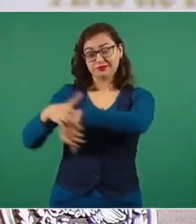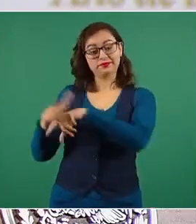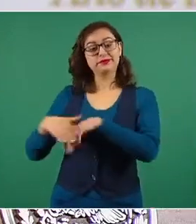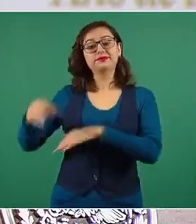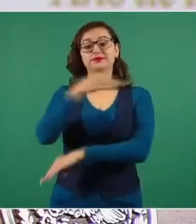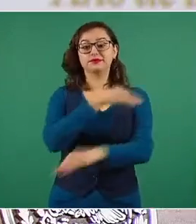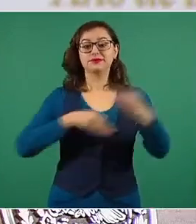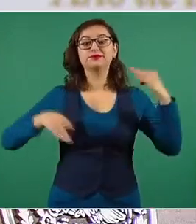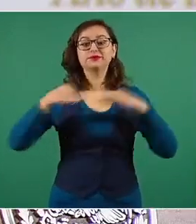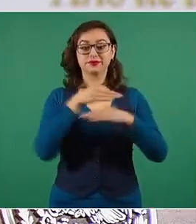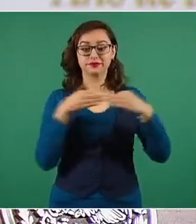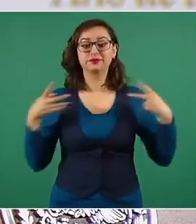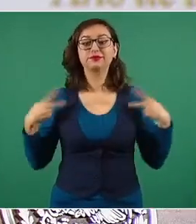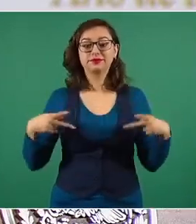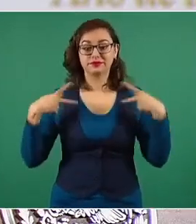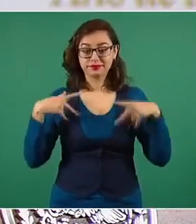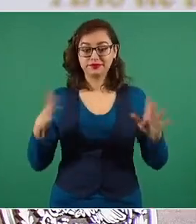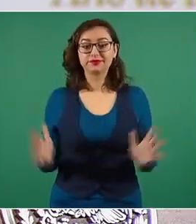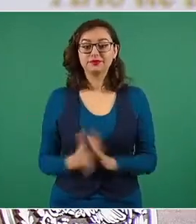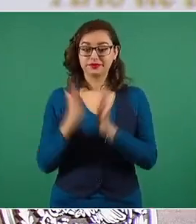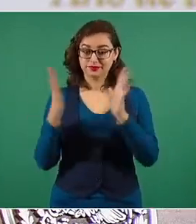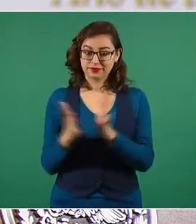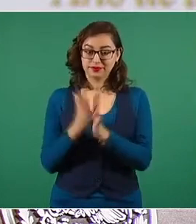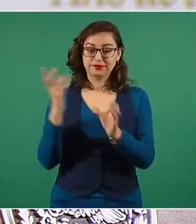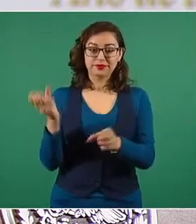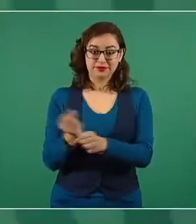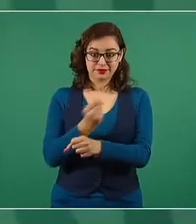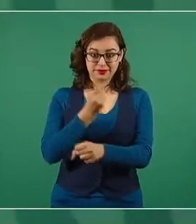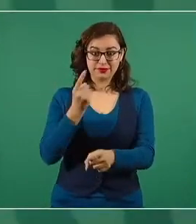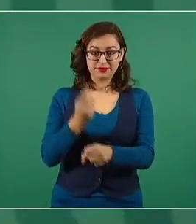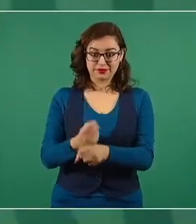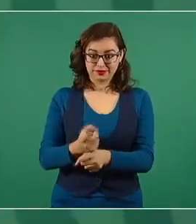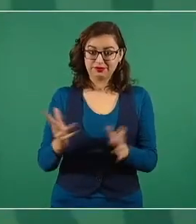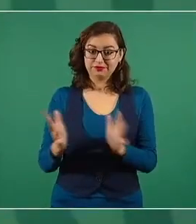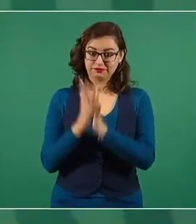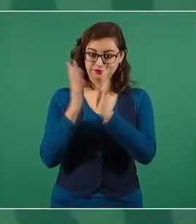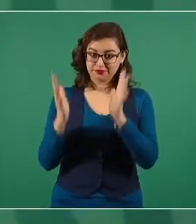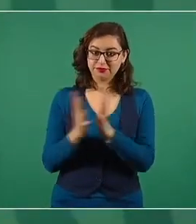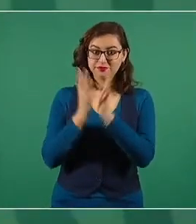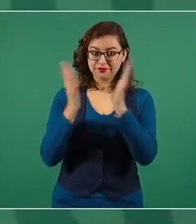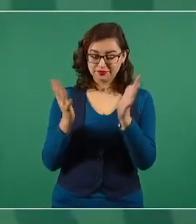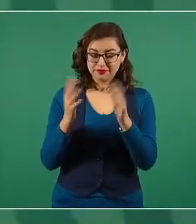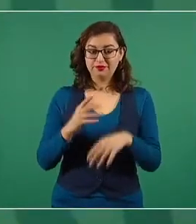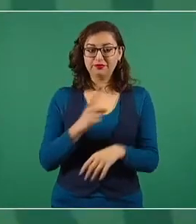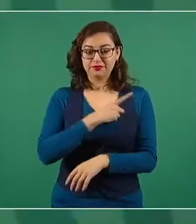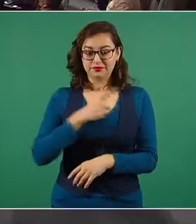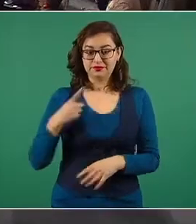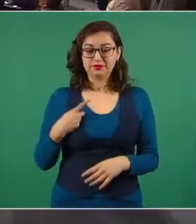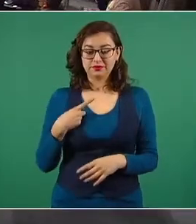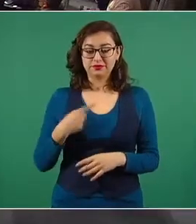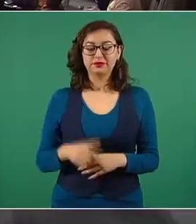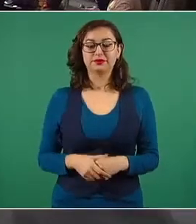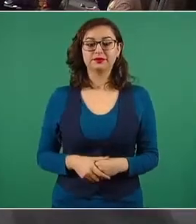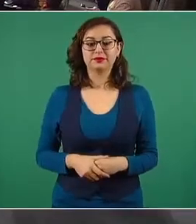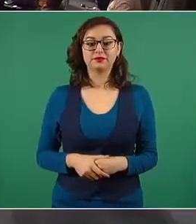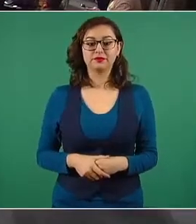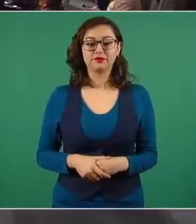tienen esta oportunidad de participar. Y